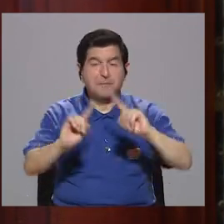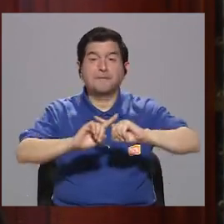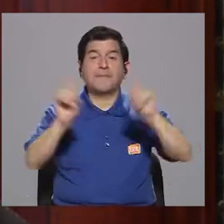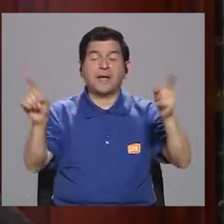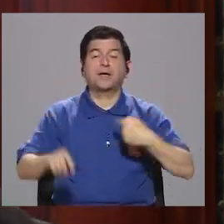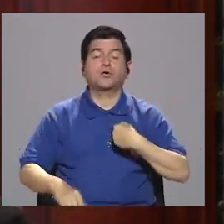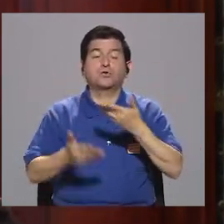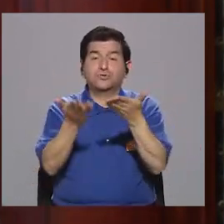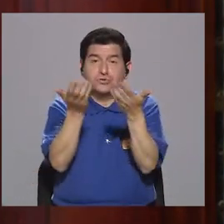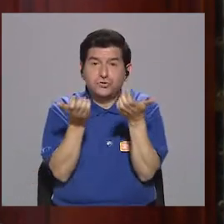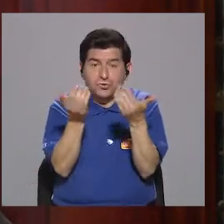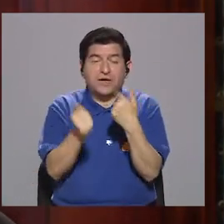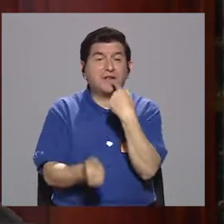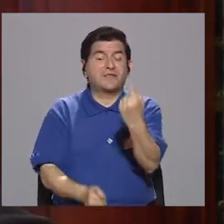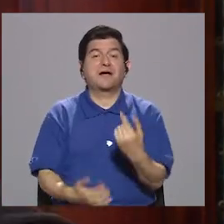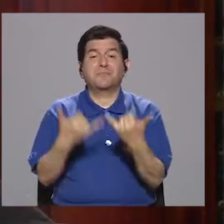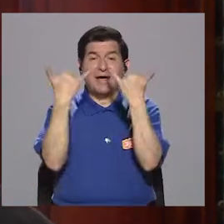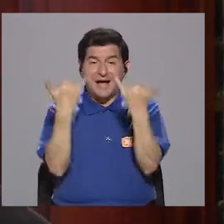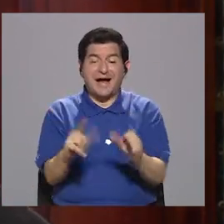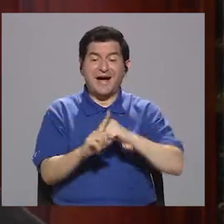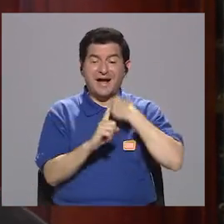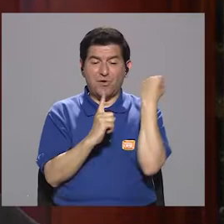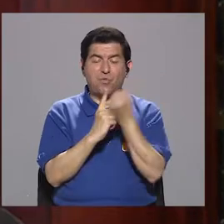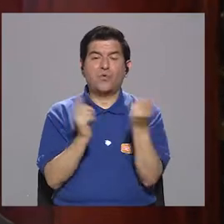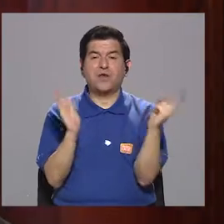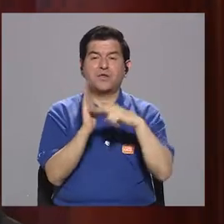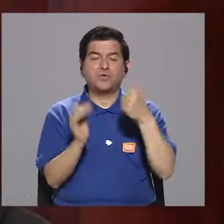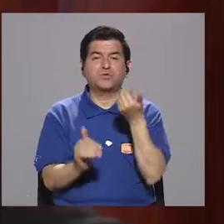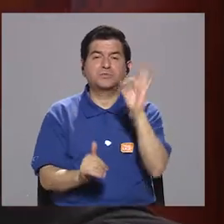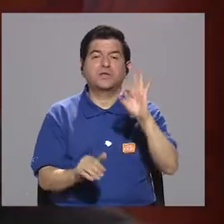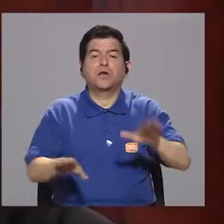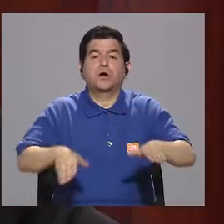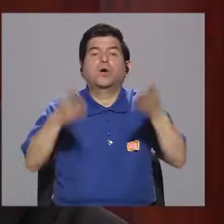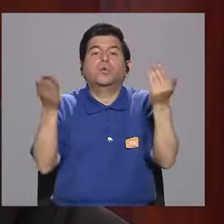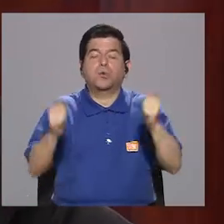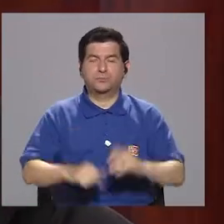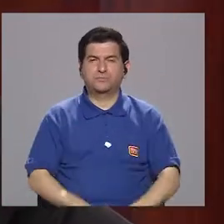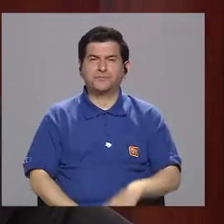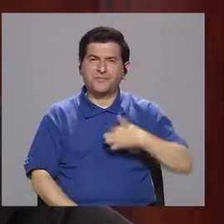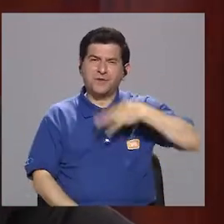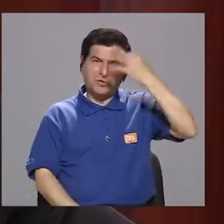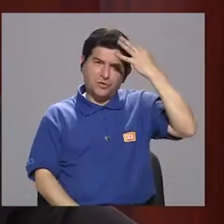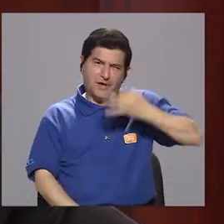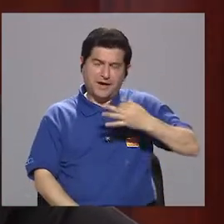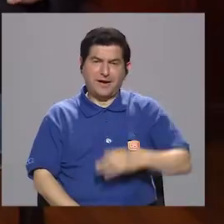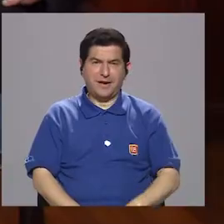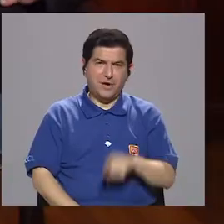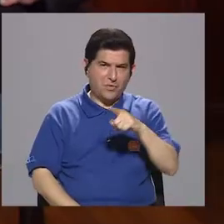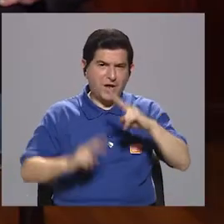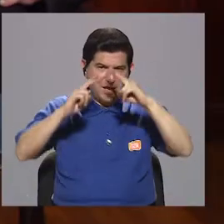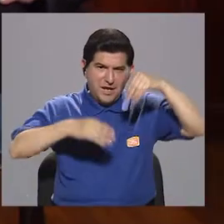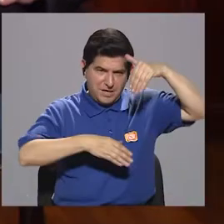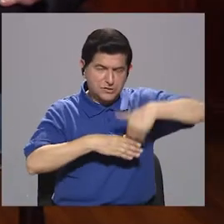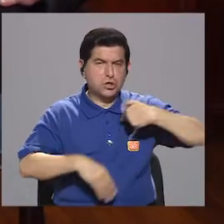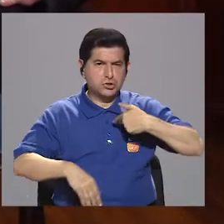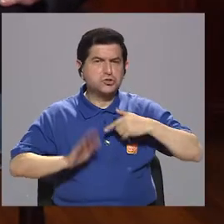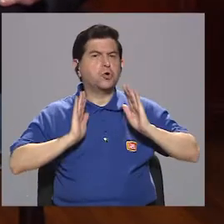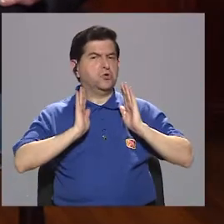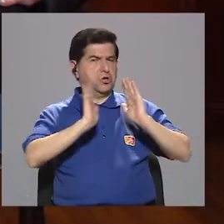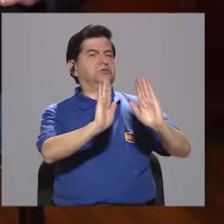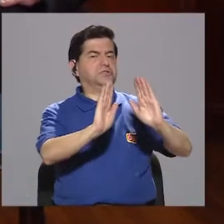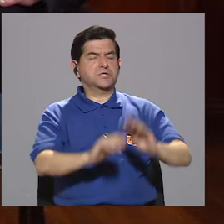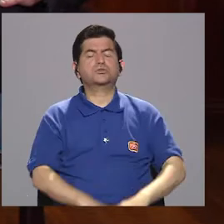pero sí quisiera que me diga cómo está esa situación en el 2019, don Johnny. Me parece que esa auditoría yo la